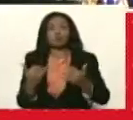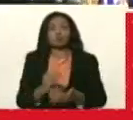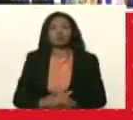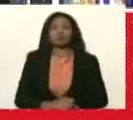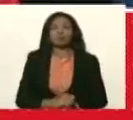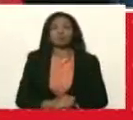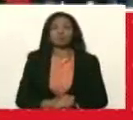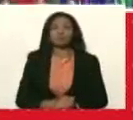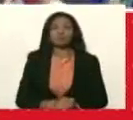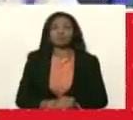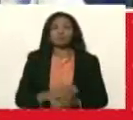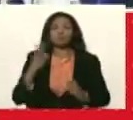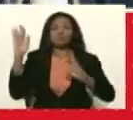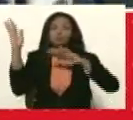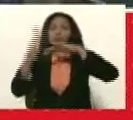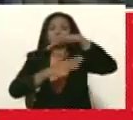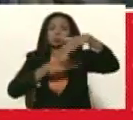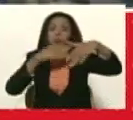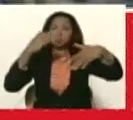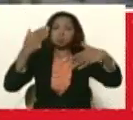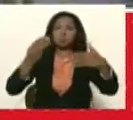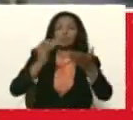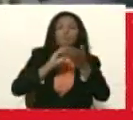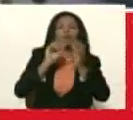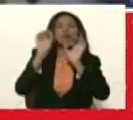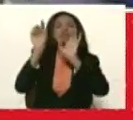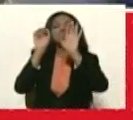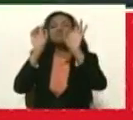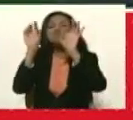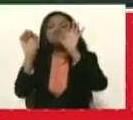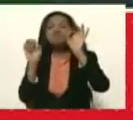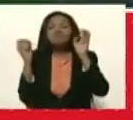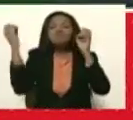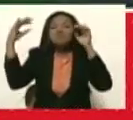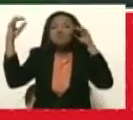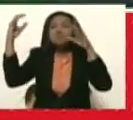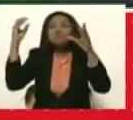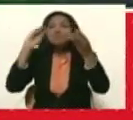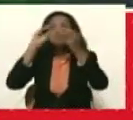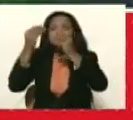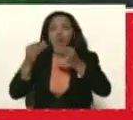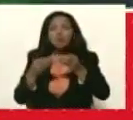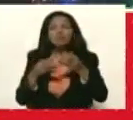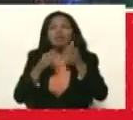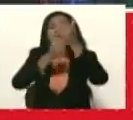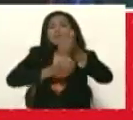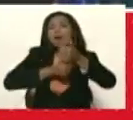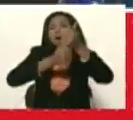malla y después le ponen las lucecitas de navidad hacen caballos